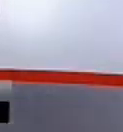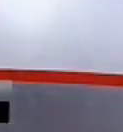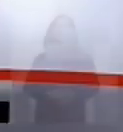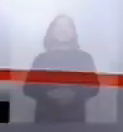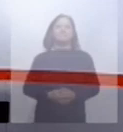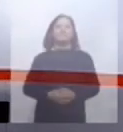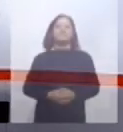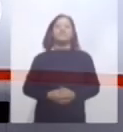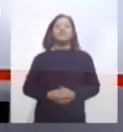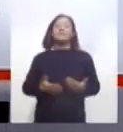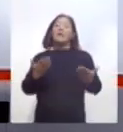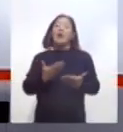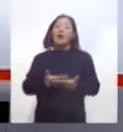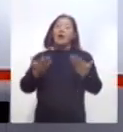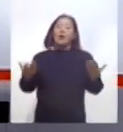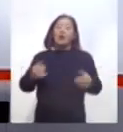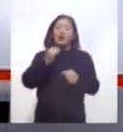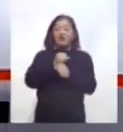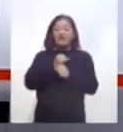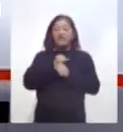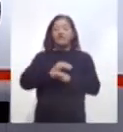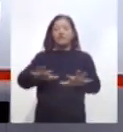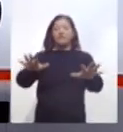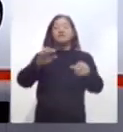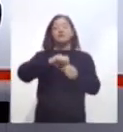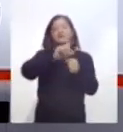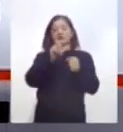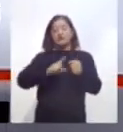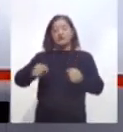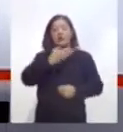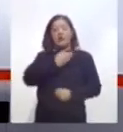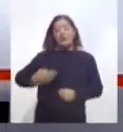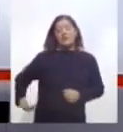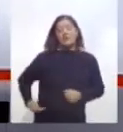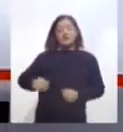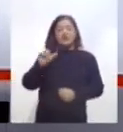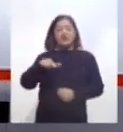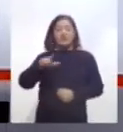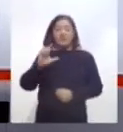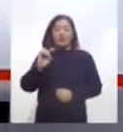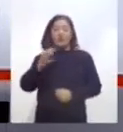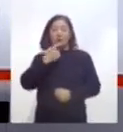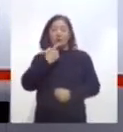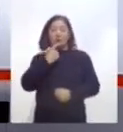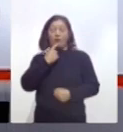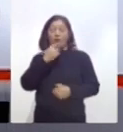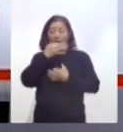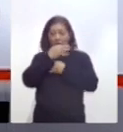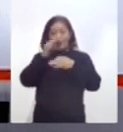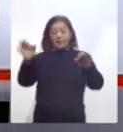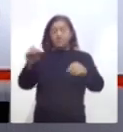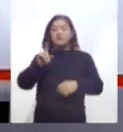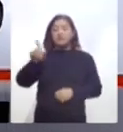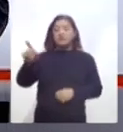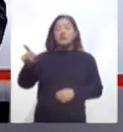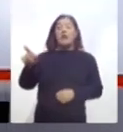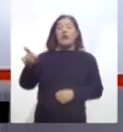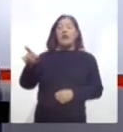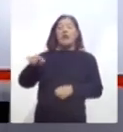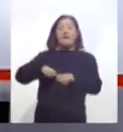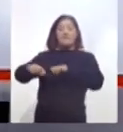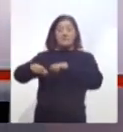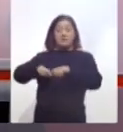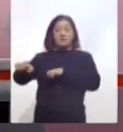Ahora vamos a la información nacional. El presidente López Obrador destaca apoyo de empresarios durante esta emergencia